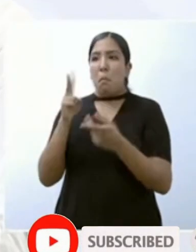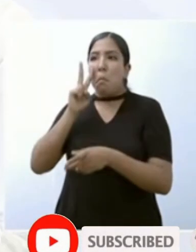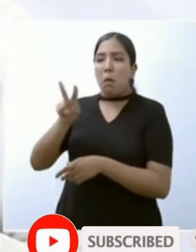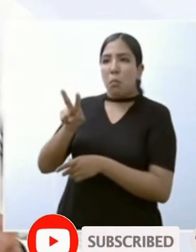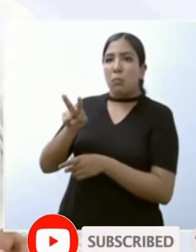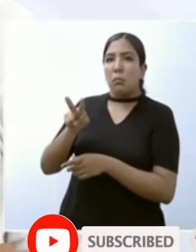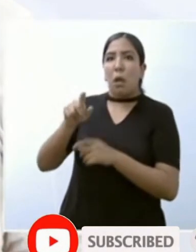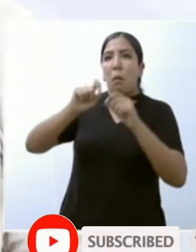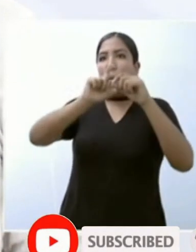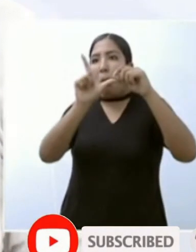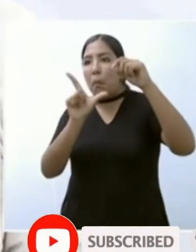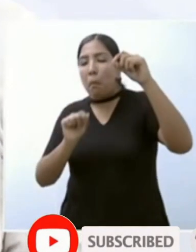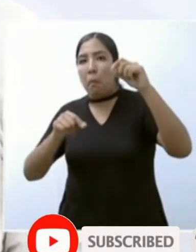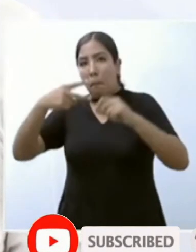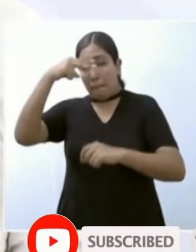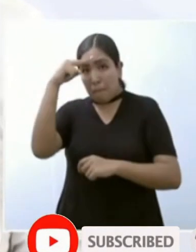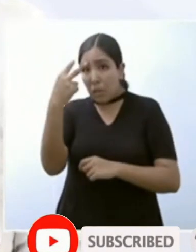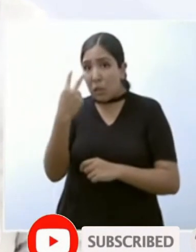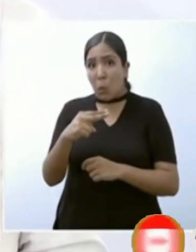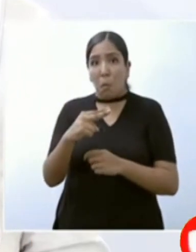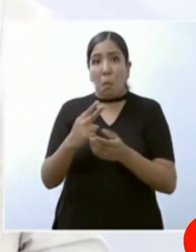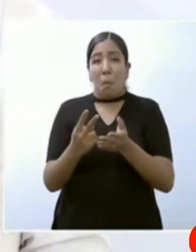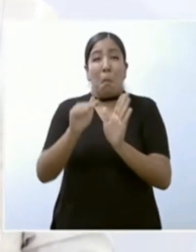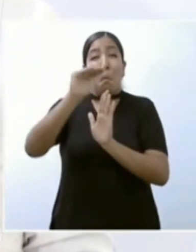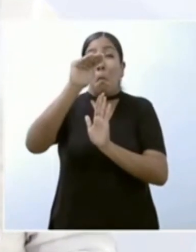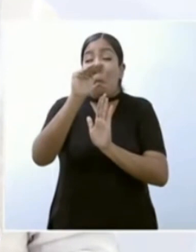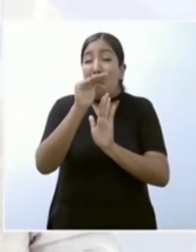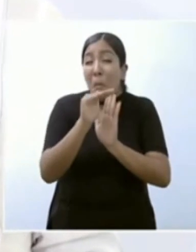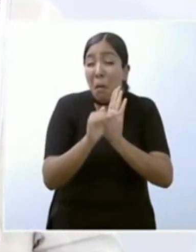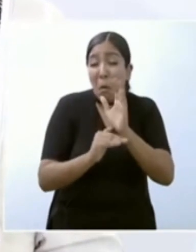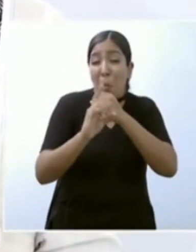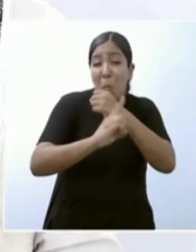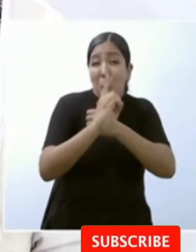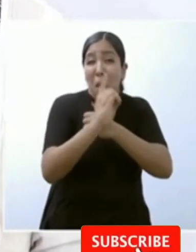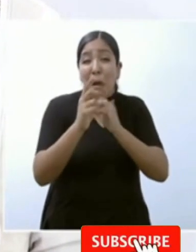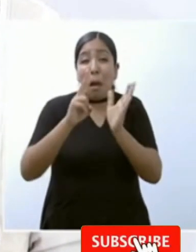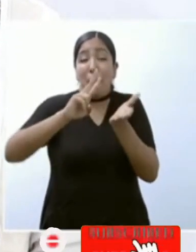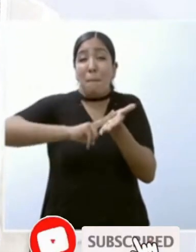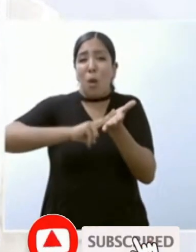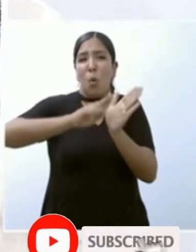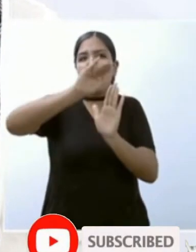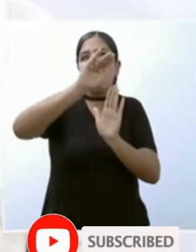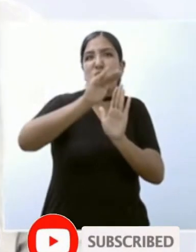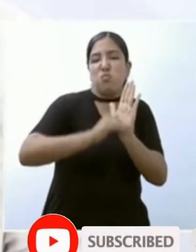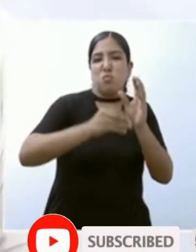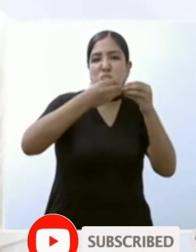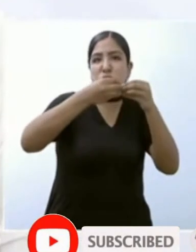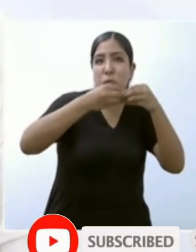depreciación en su moneda a pesar de la crisis con relación al dólar.